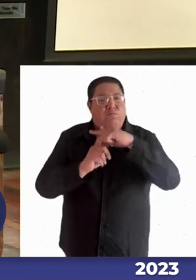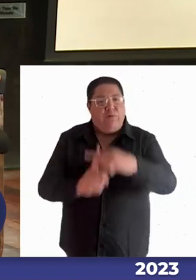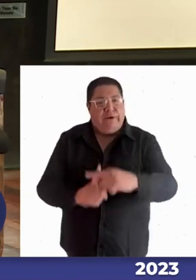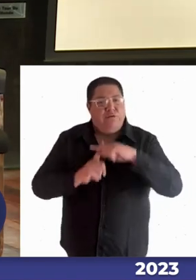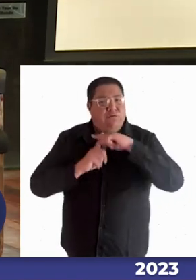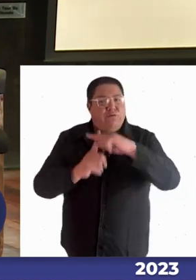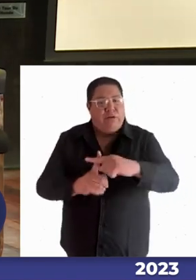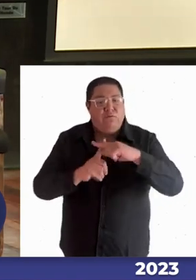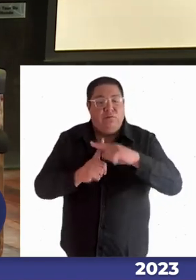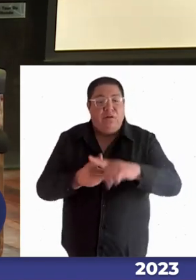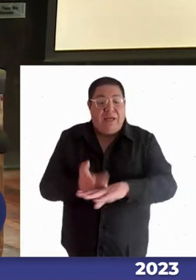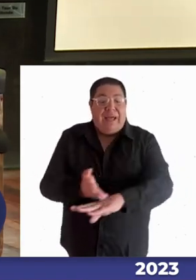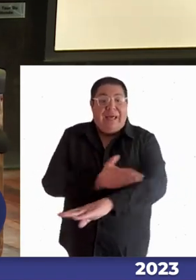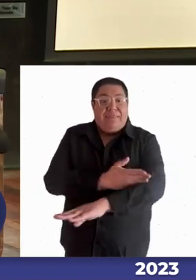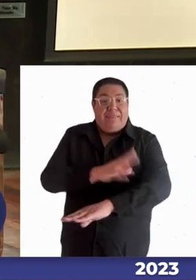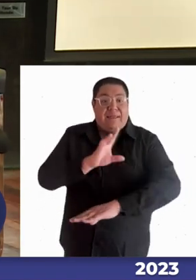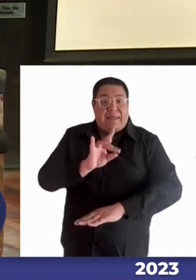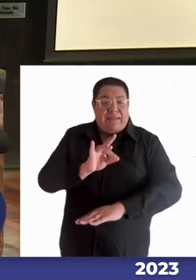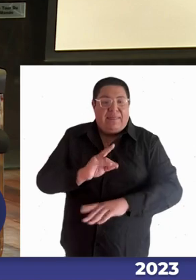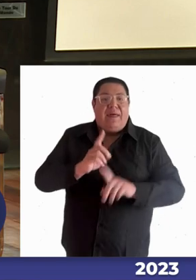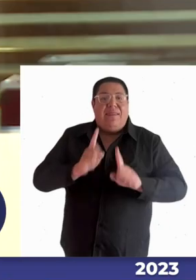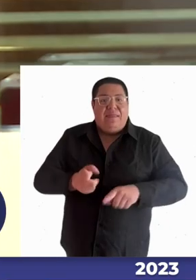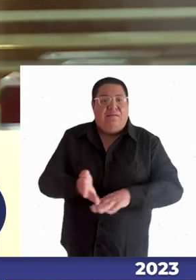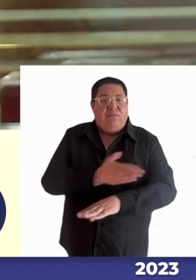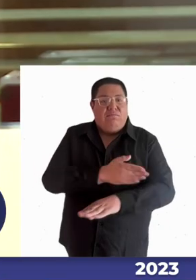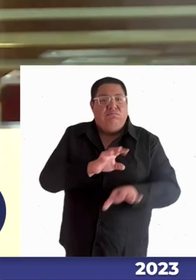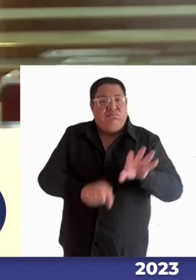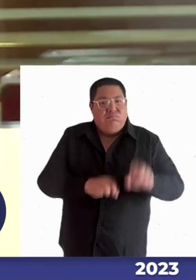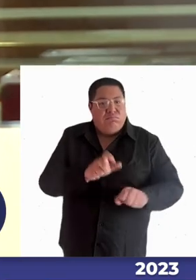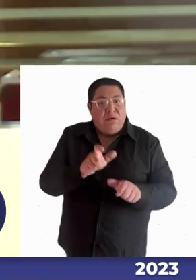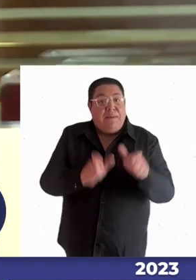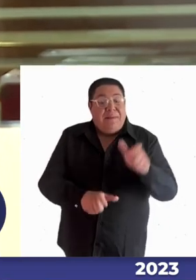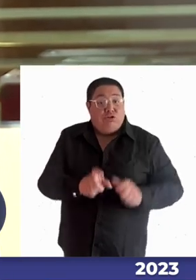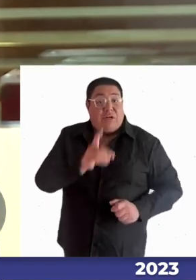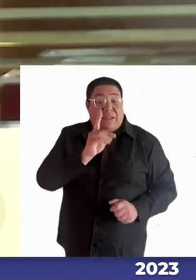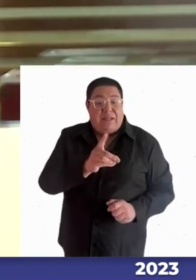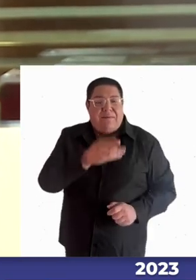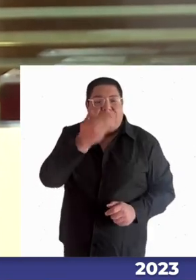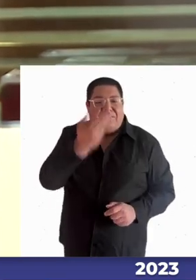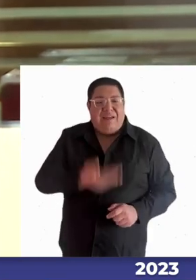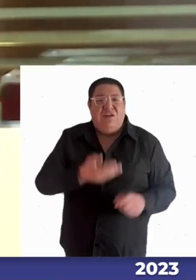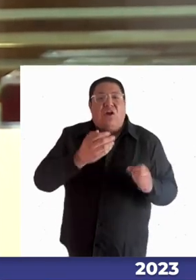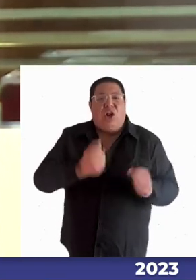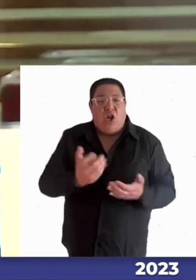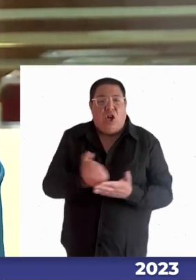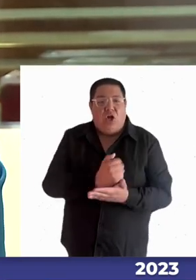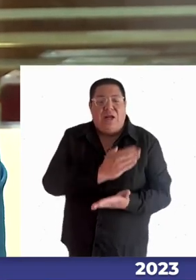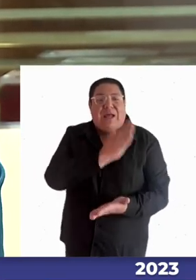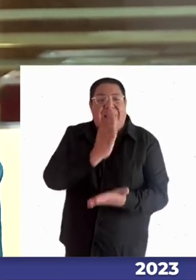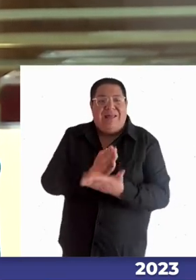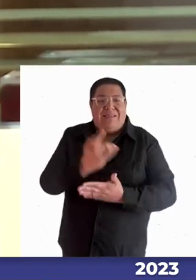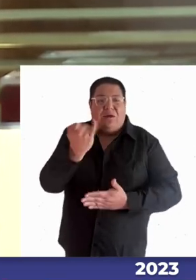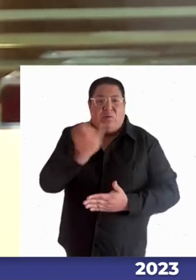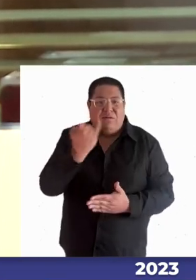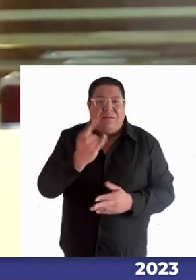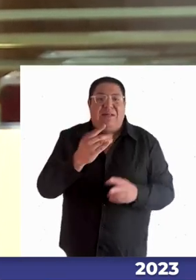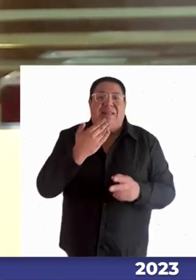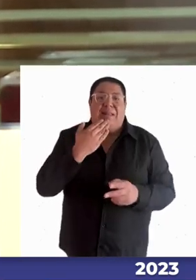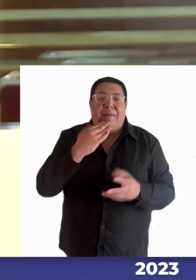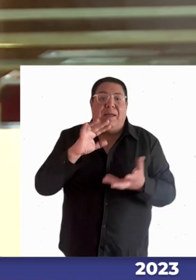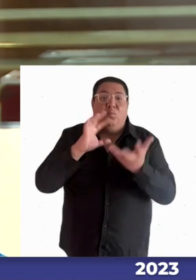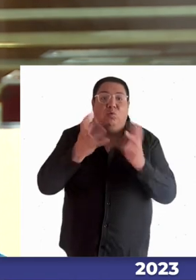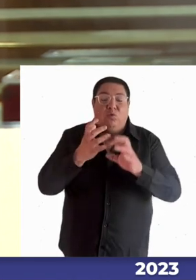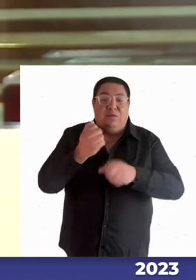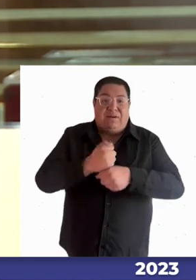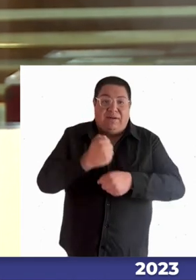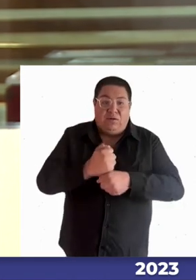temprana edad para que las personas en situación de discapacidad logren llegar a la universidad y luego al mundo del trabajo en el tema del mundo